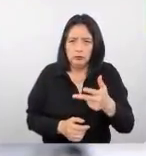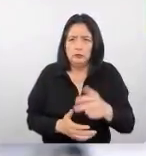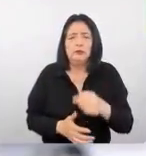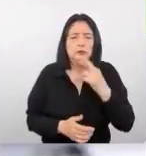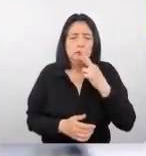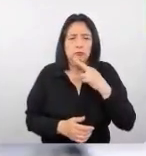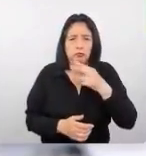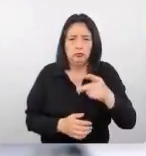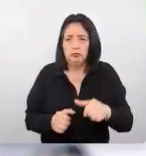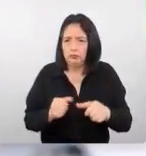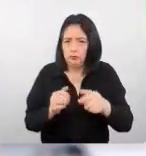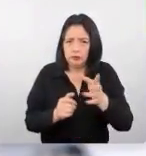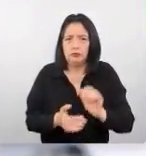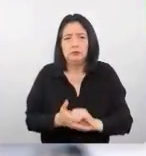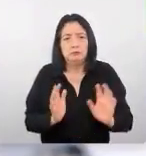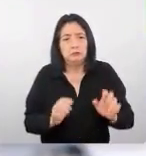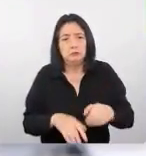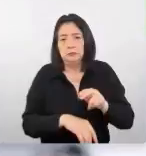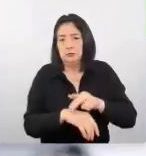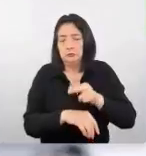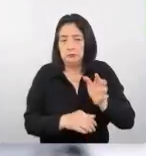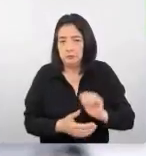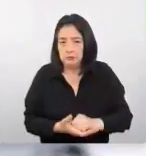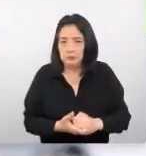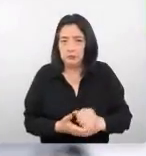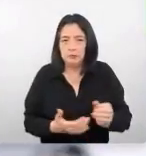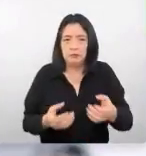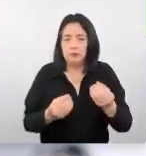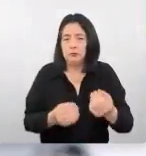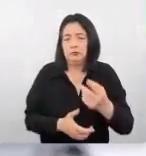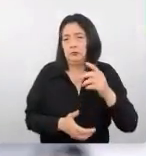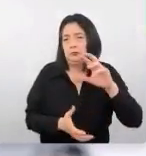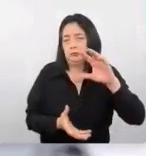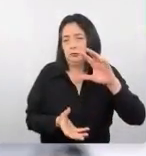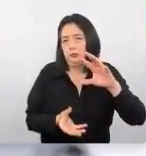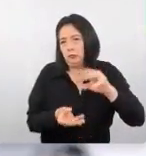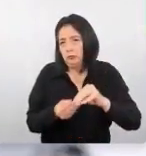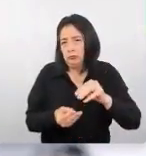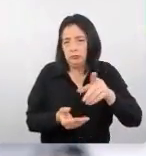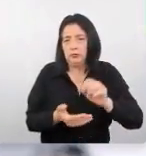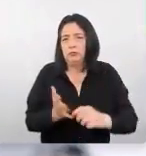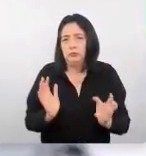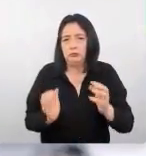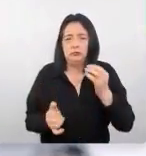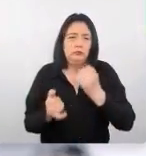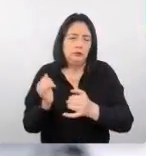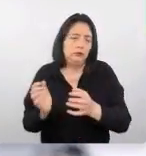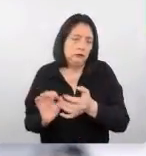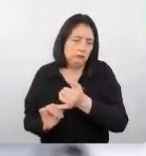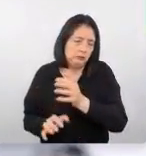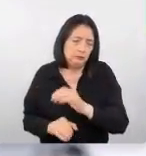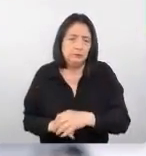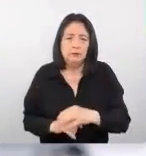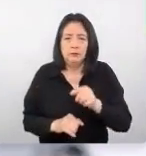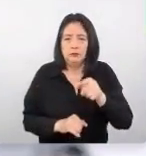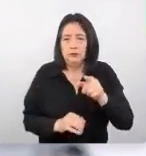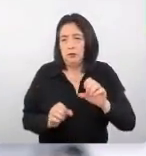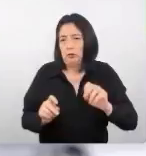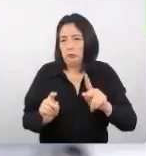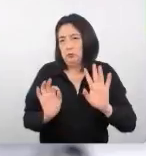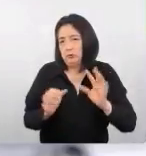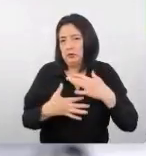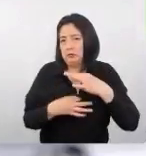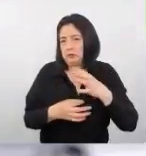seguidos y normalmente lo hacen como un feriado largo juntamente con los fines de semana aquí hay una oportunidad